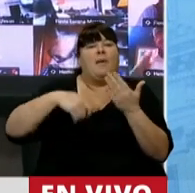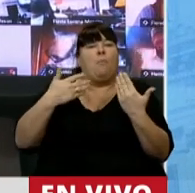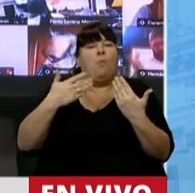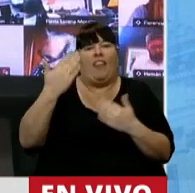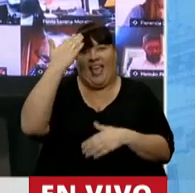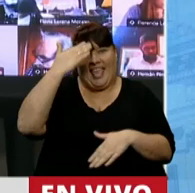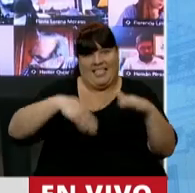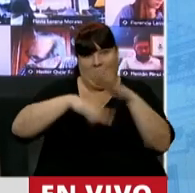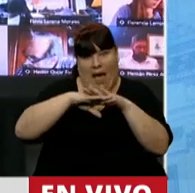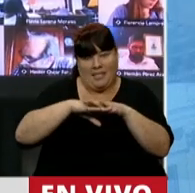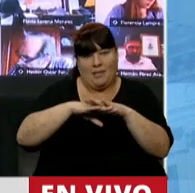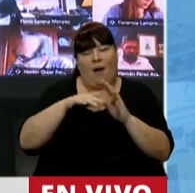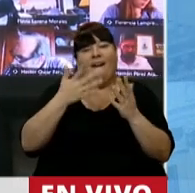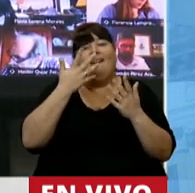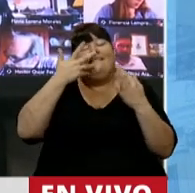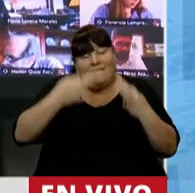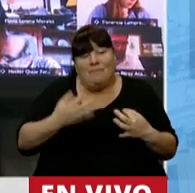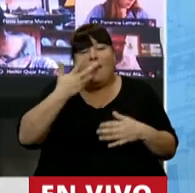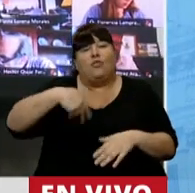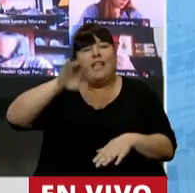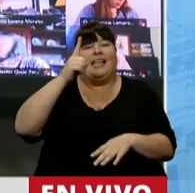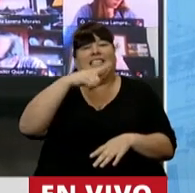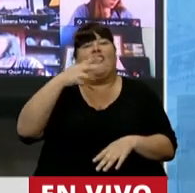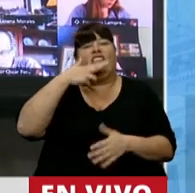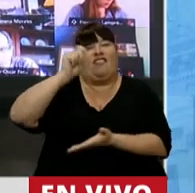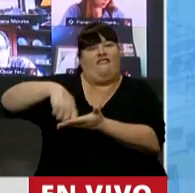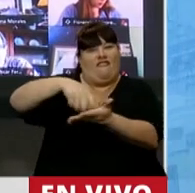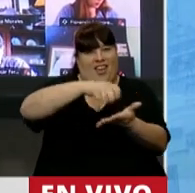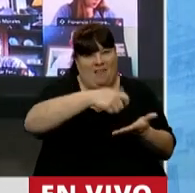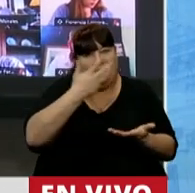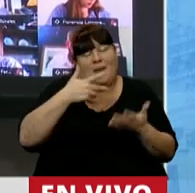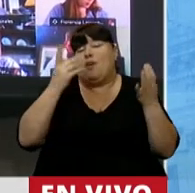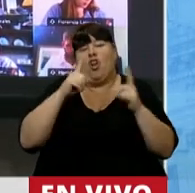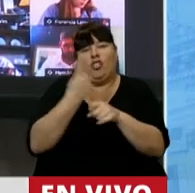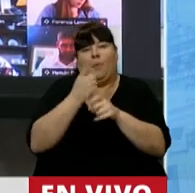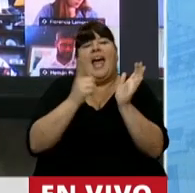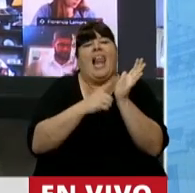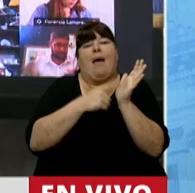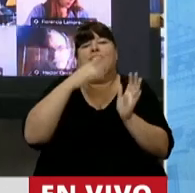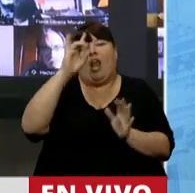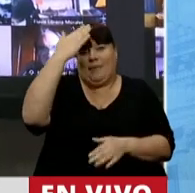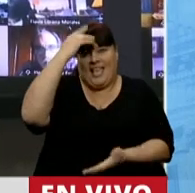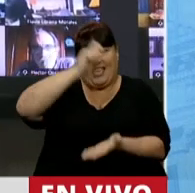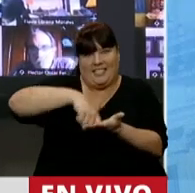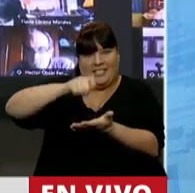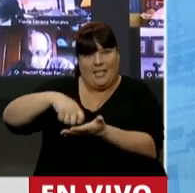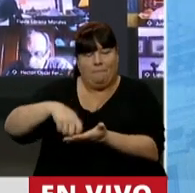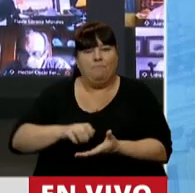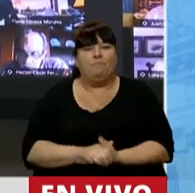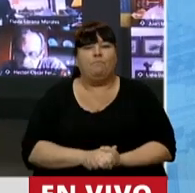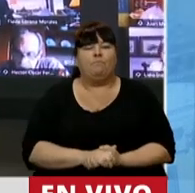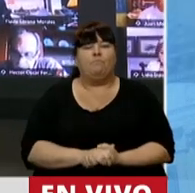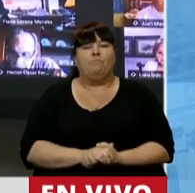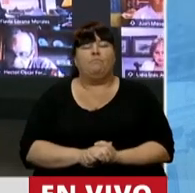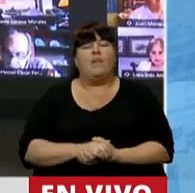y en realidad lo hubieran querido firmar los 117, pero el reglamento no lo permite. Pero